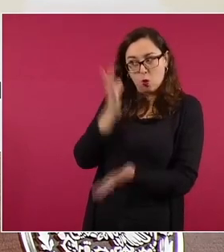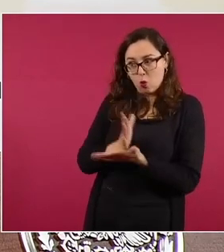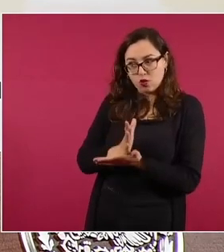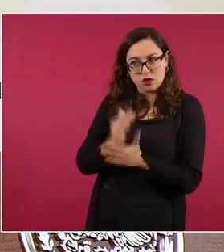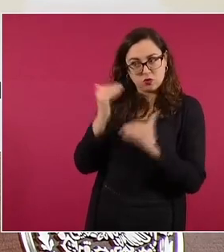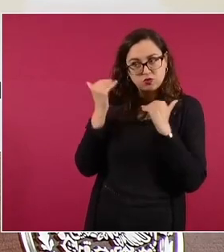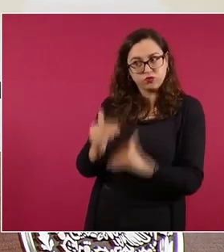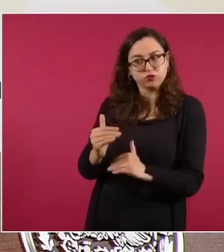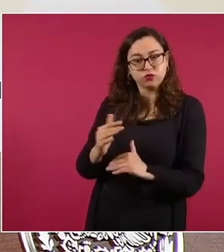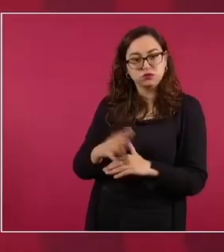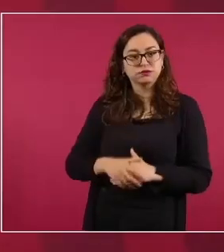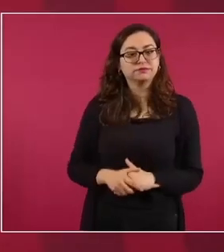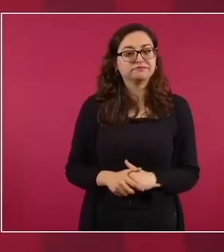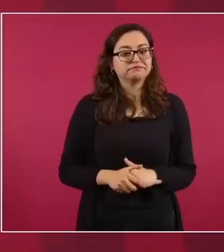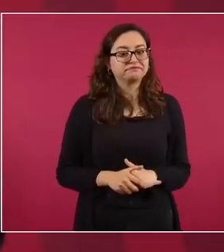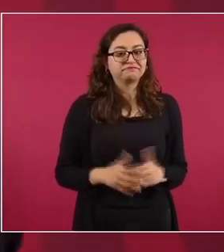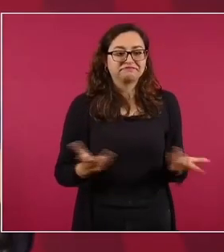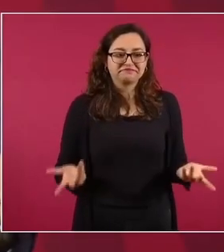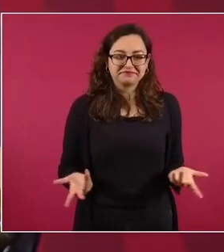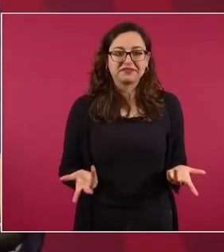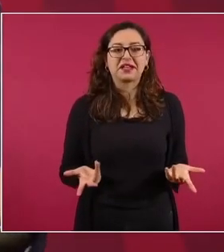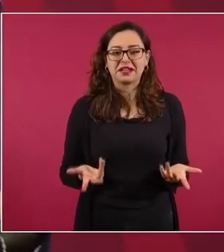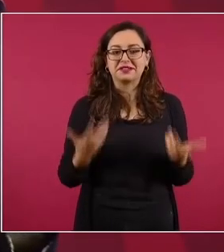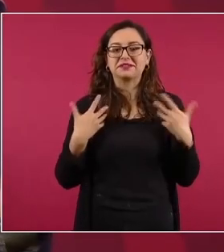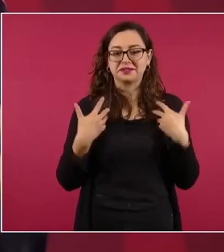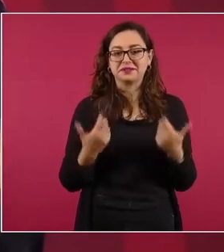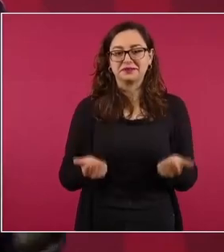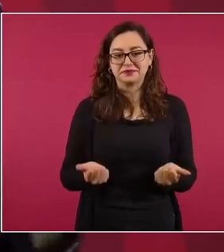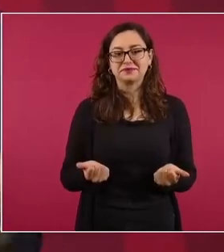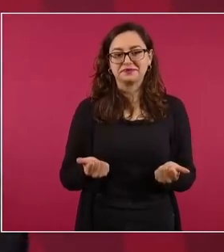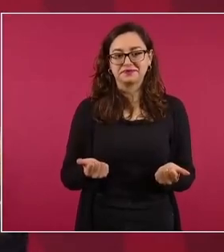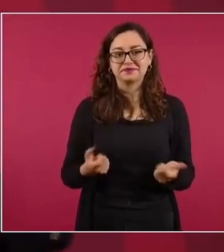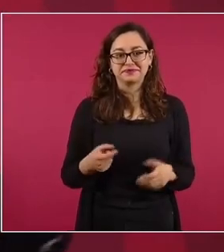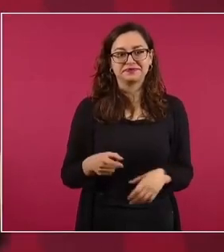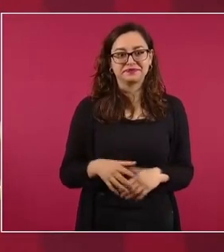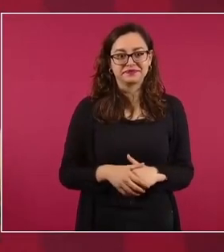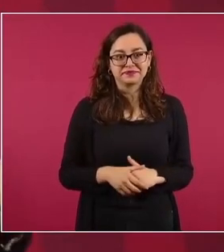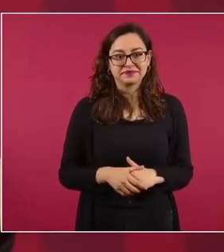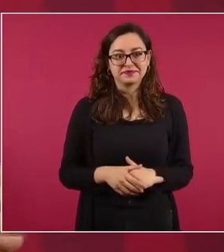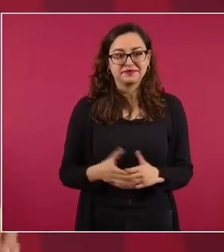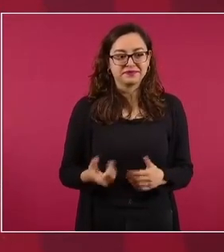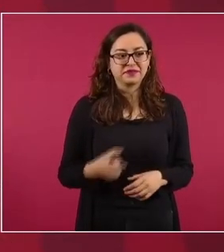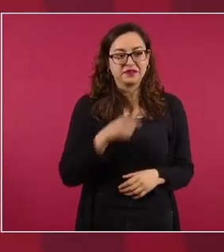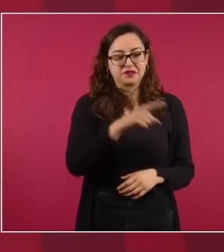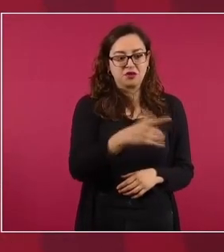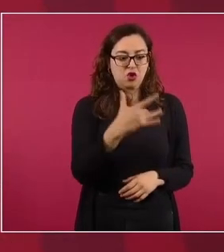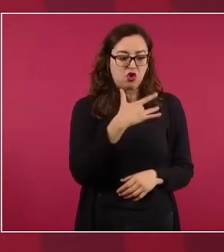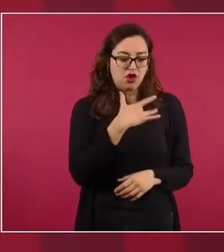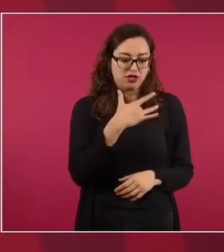O sea, si es un cardiólogo, pues lo que no quieren es que uno se muera del corazón.